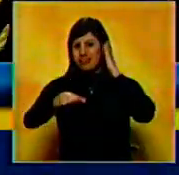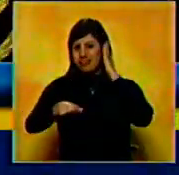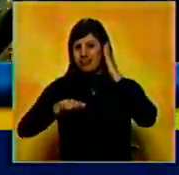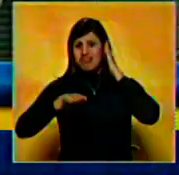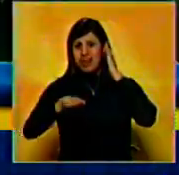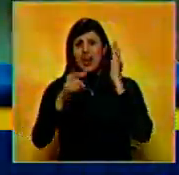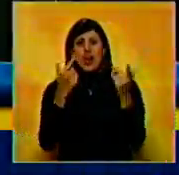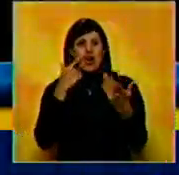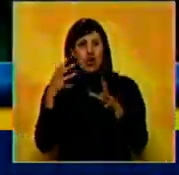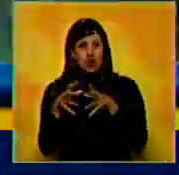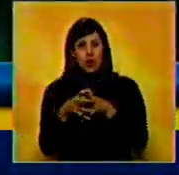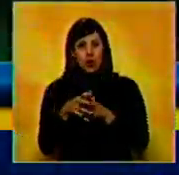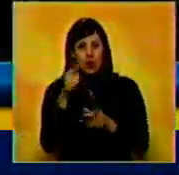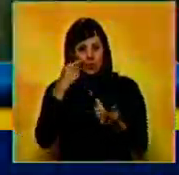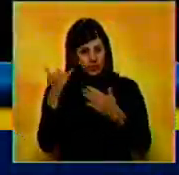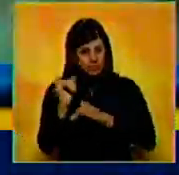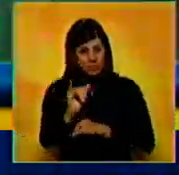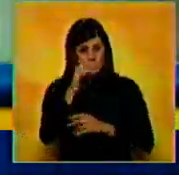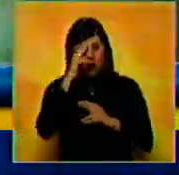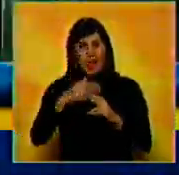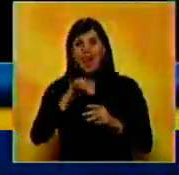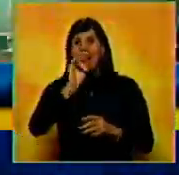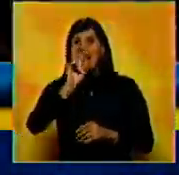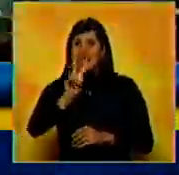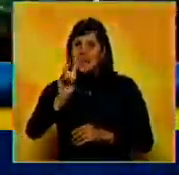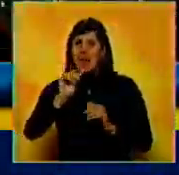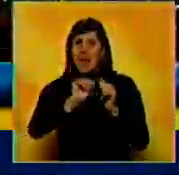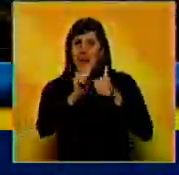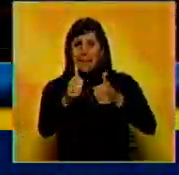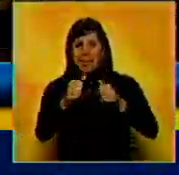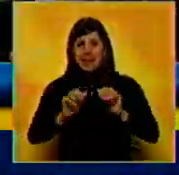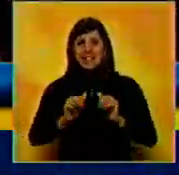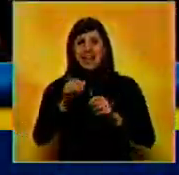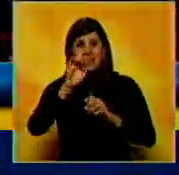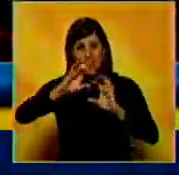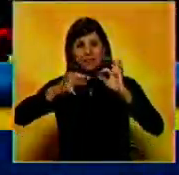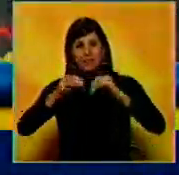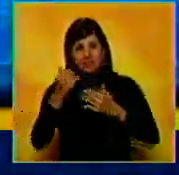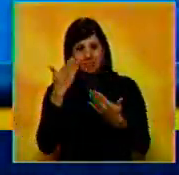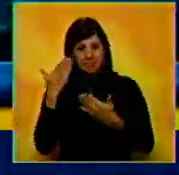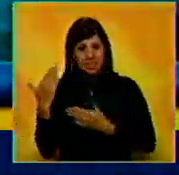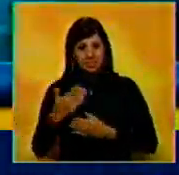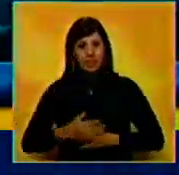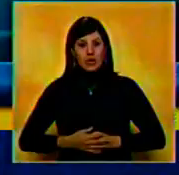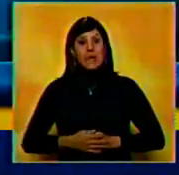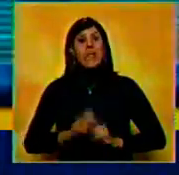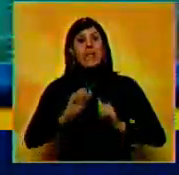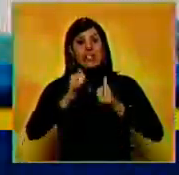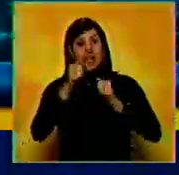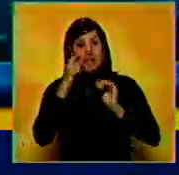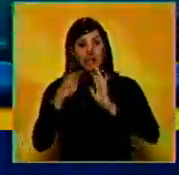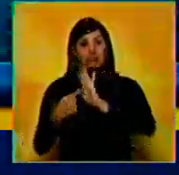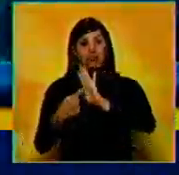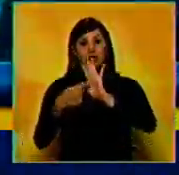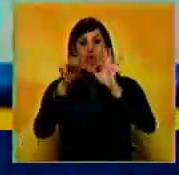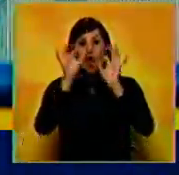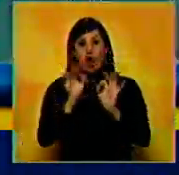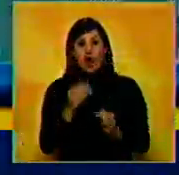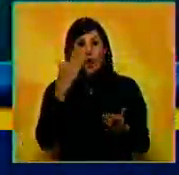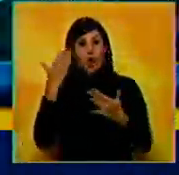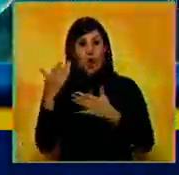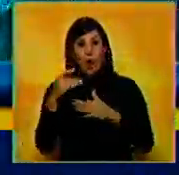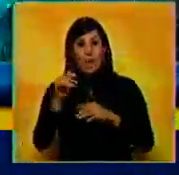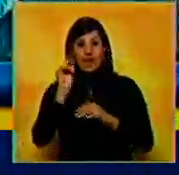Porfirio y el veterano Oscar Leal, quienes fueron los encargados de comenzar a encender el show. Luego hizo su aparición triunfal David